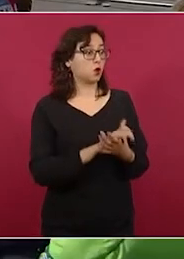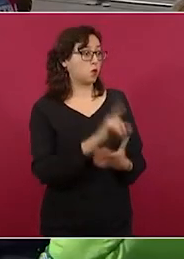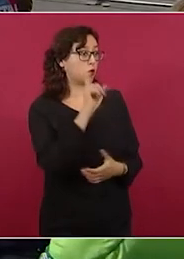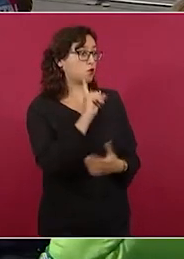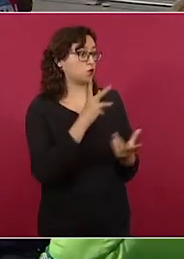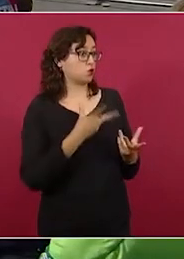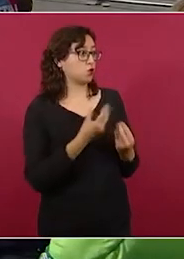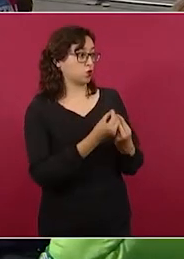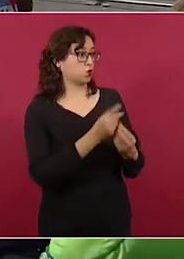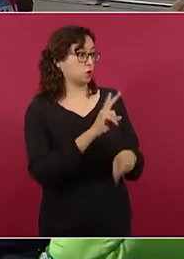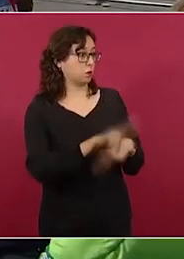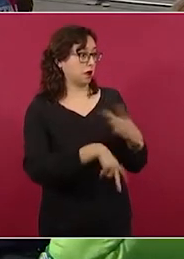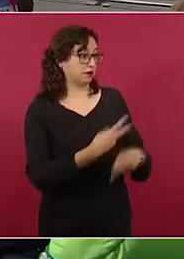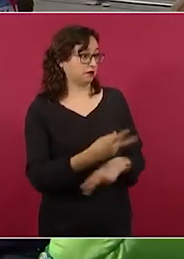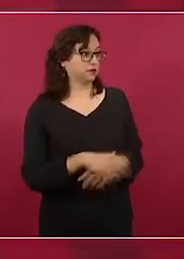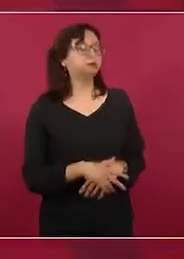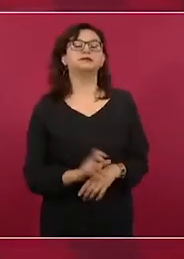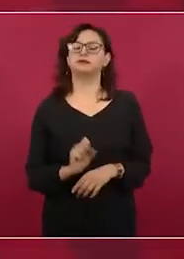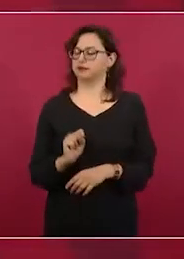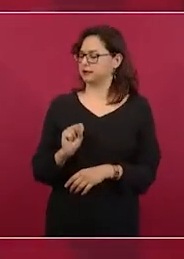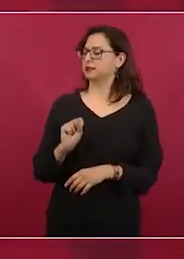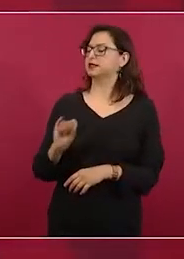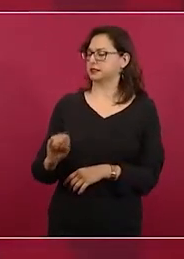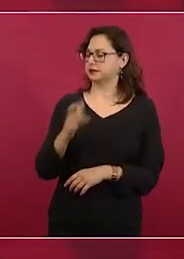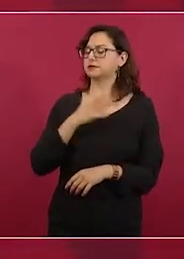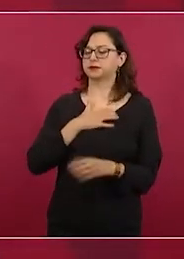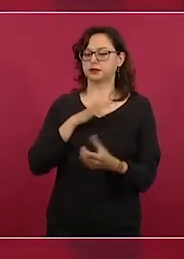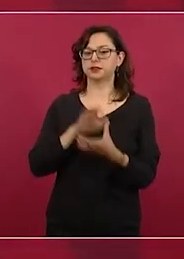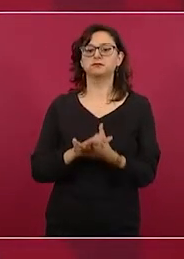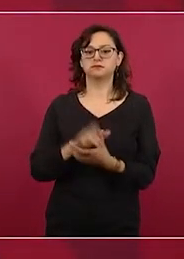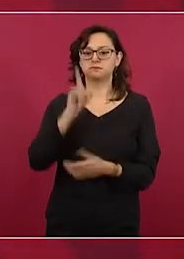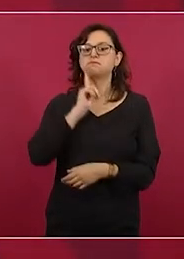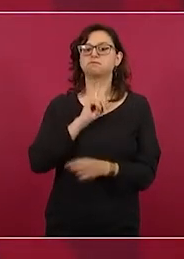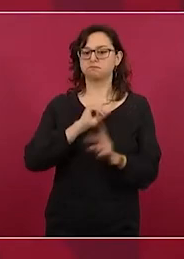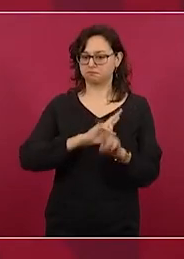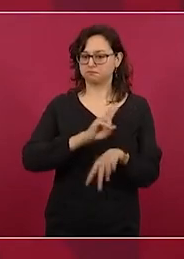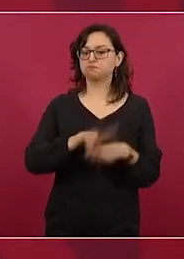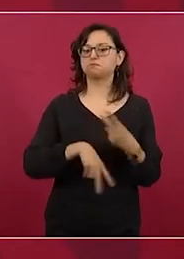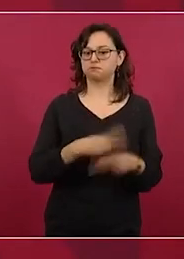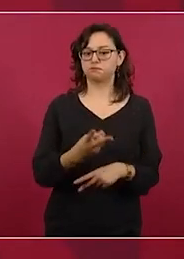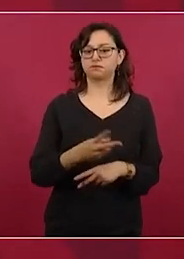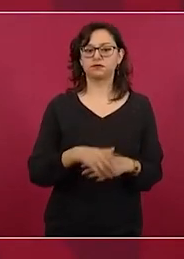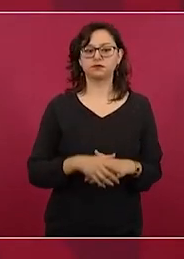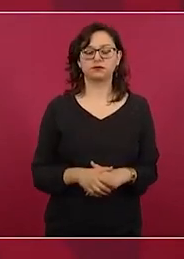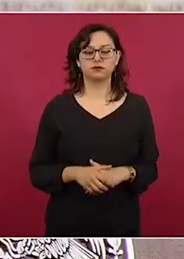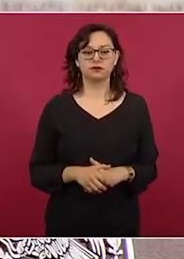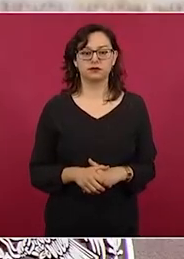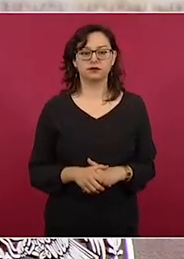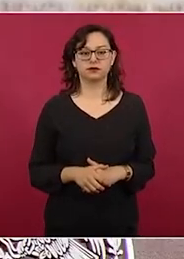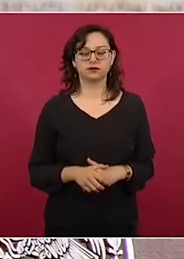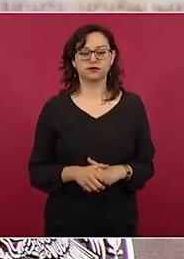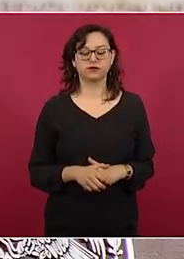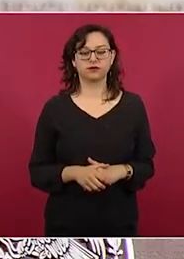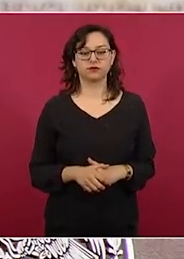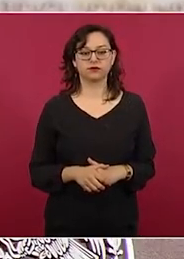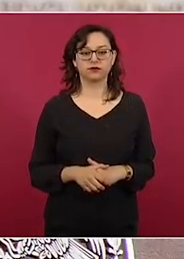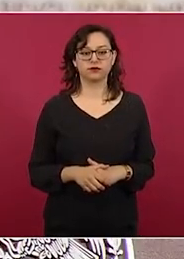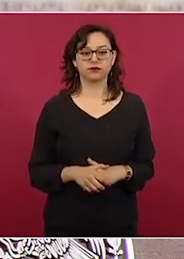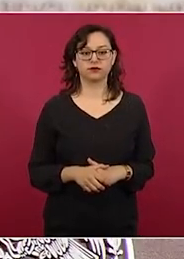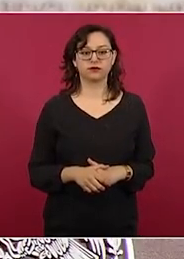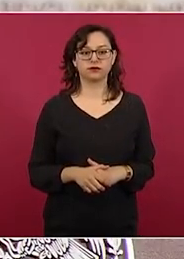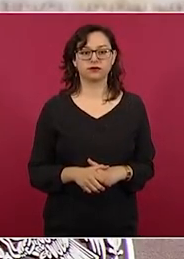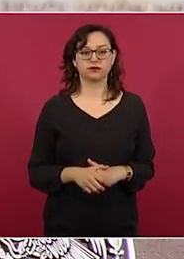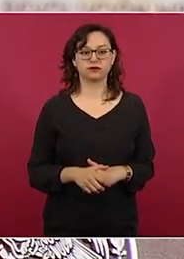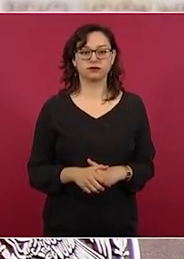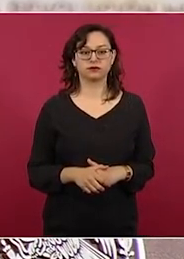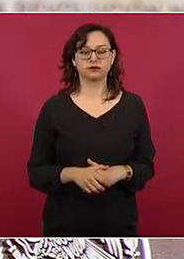acompañaría, la señora Beatriz Gutiérrez? Va mi esposa, aunque ella va